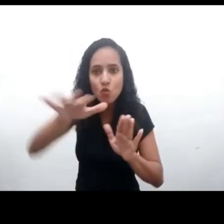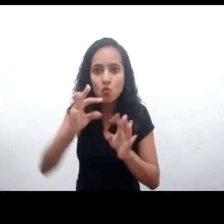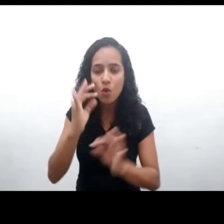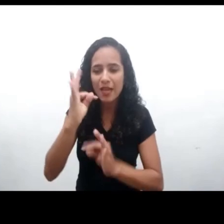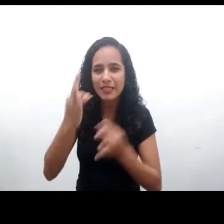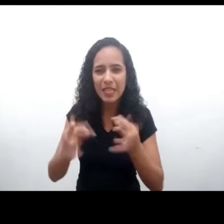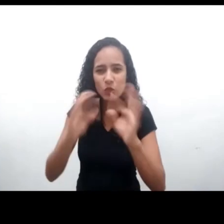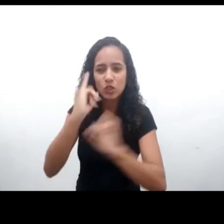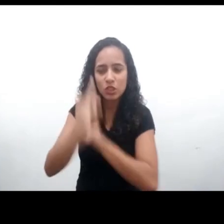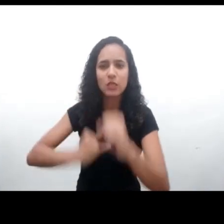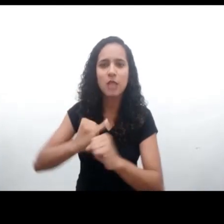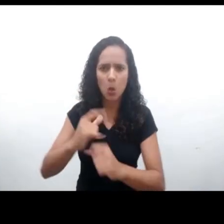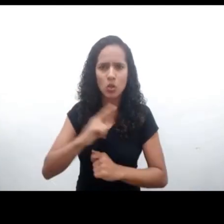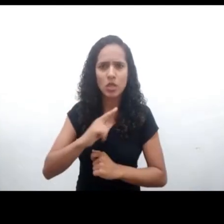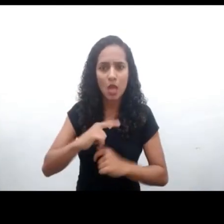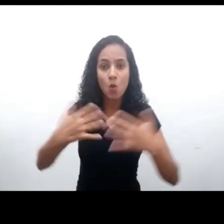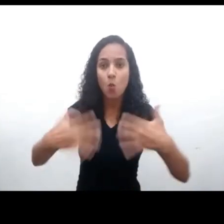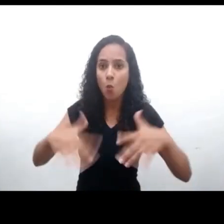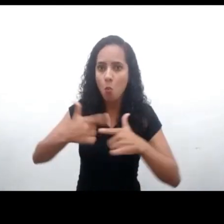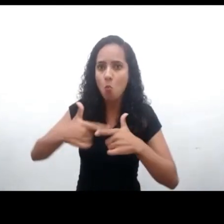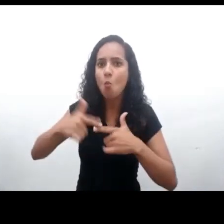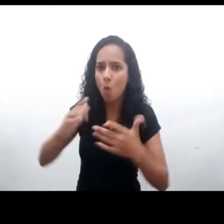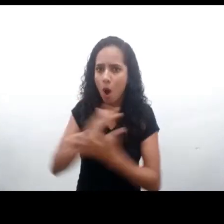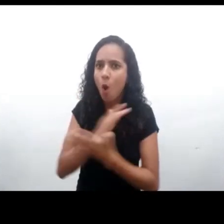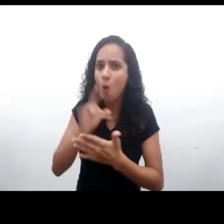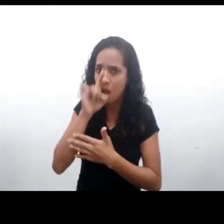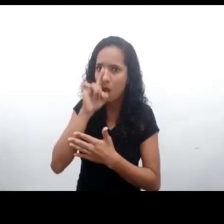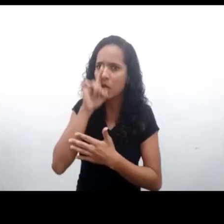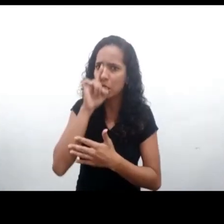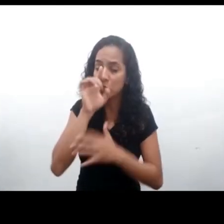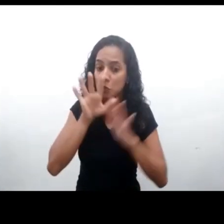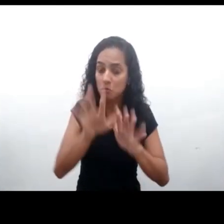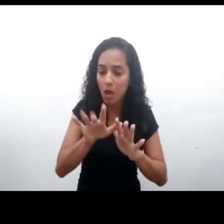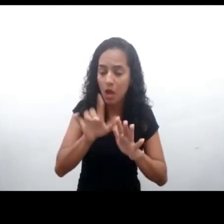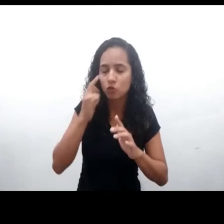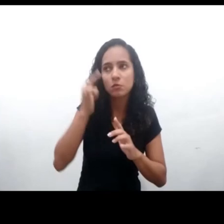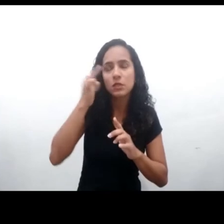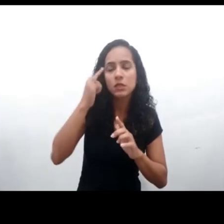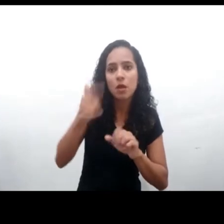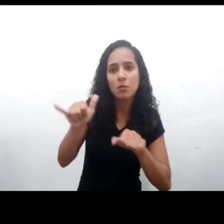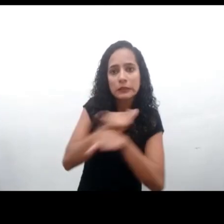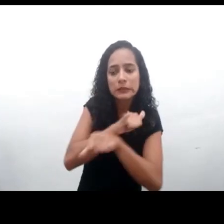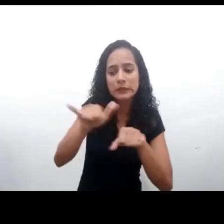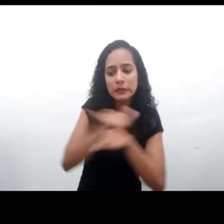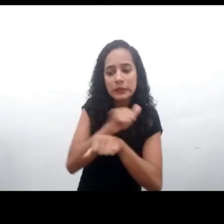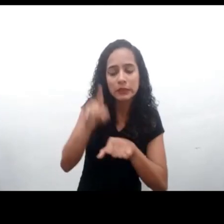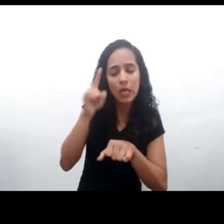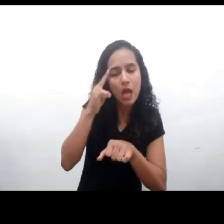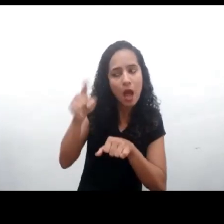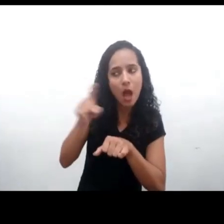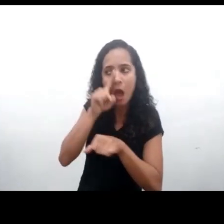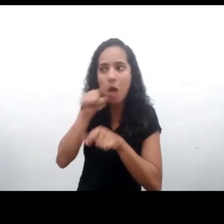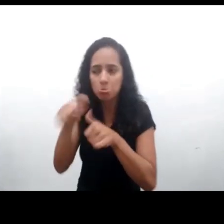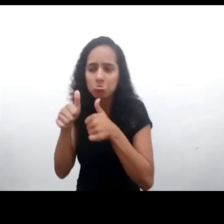pero afrontando esos riesgos desde un paradigma de derechos de niños y de protección de los niños para que su experiencia